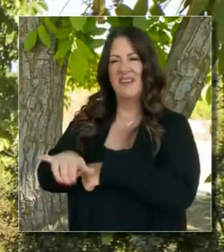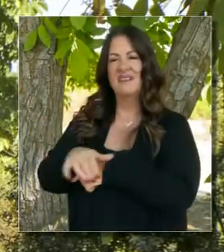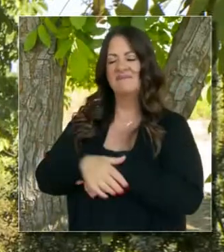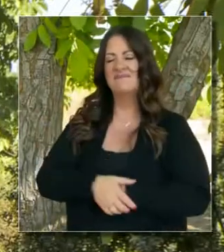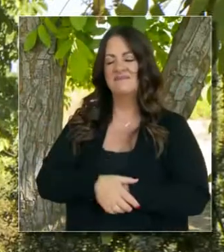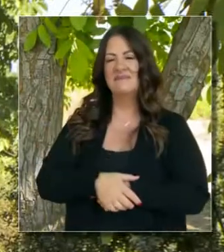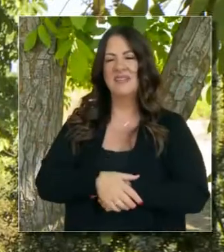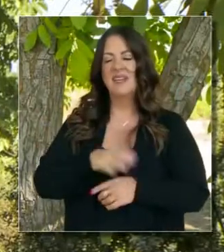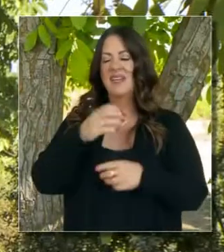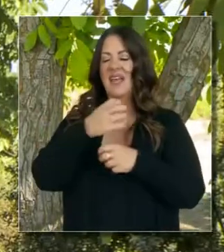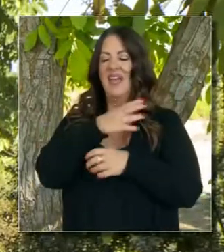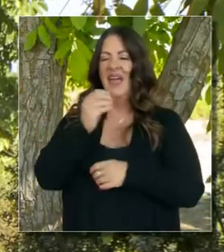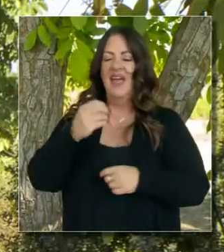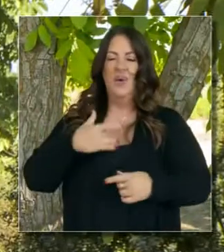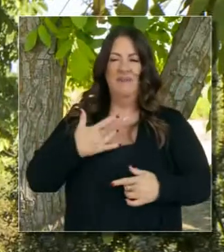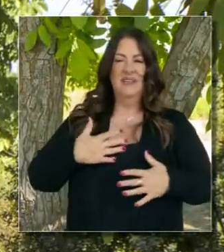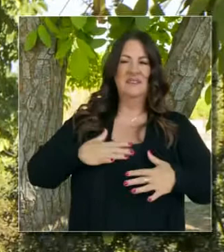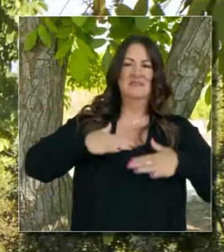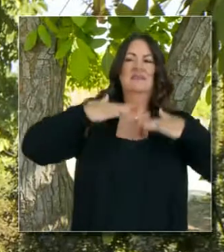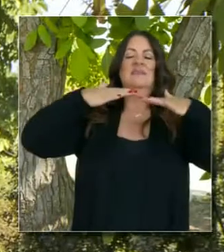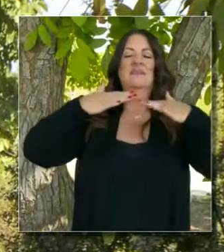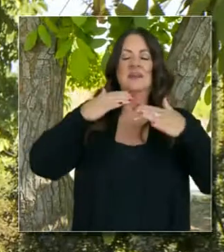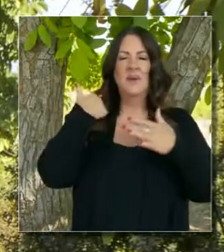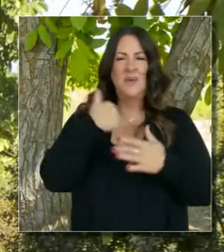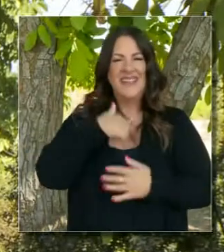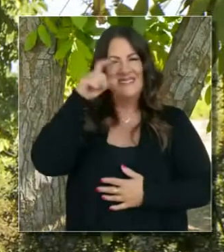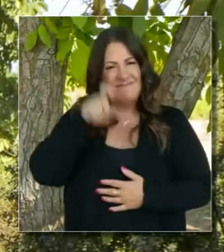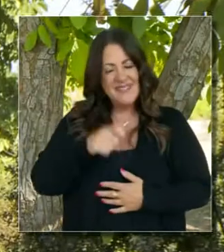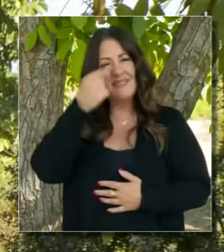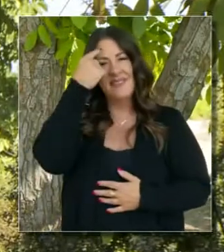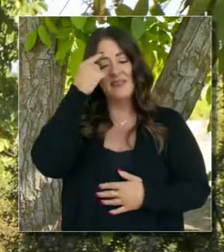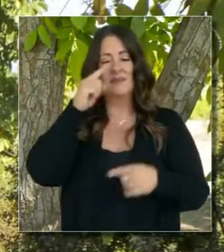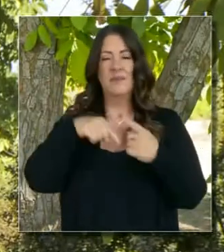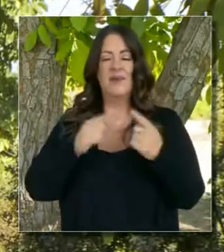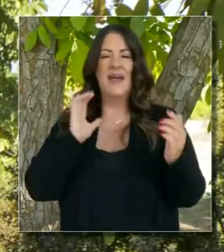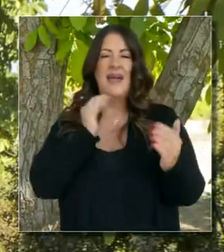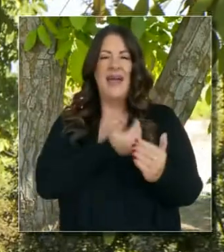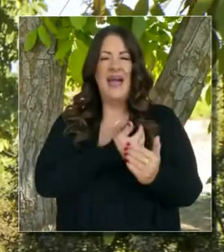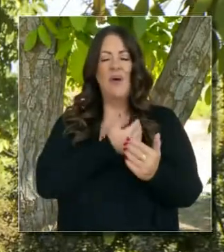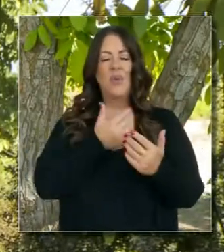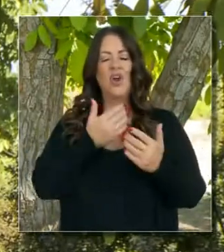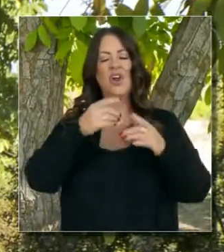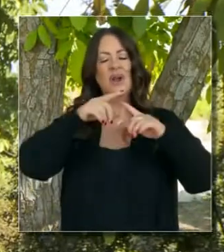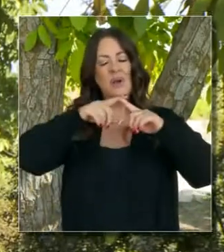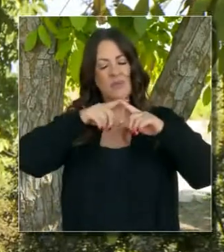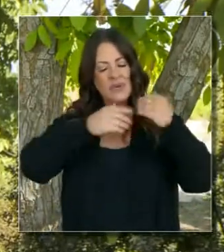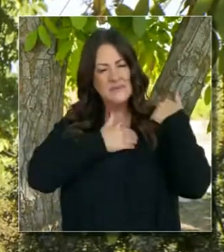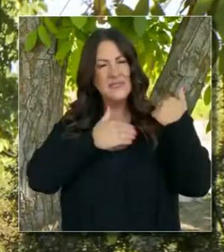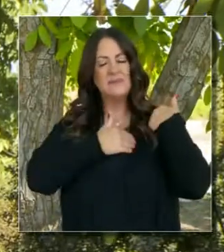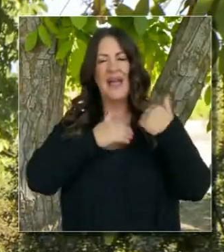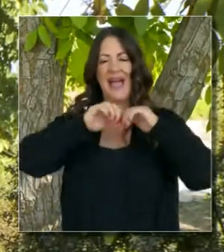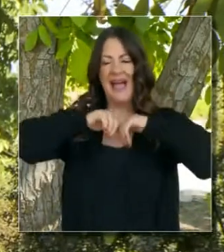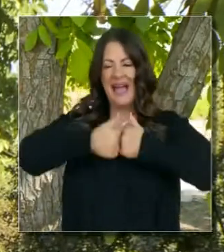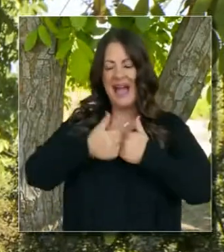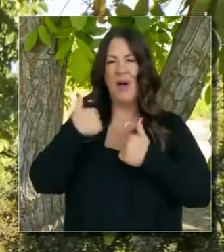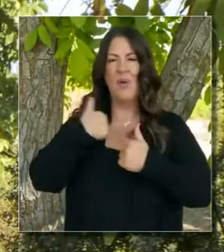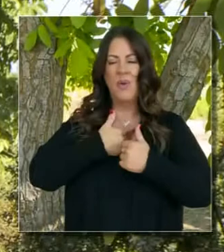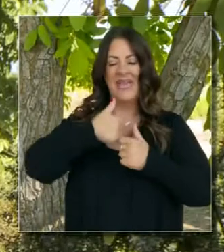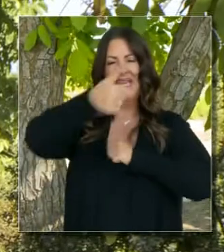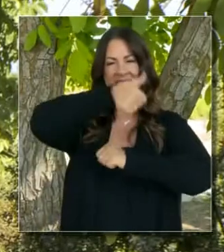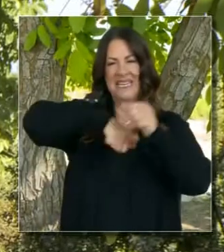creado problemas económicos y angustia, tenemos que considerar todos estos, nuestras